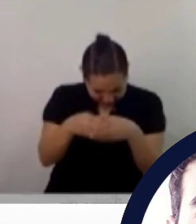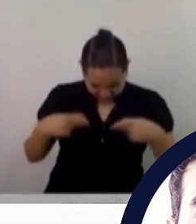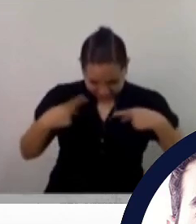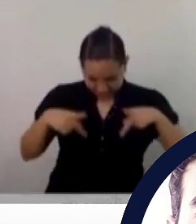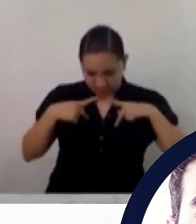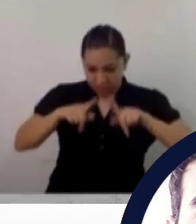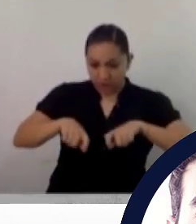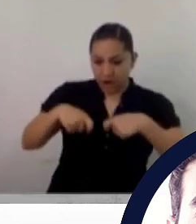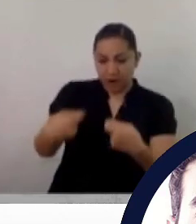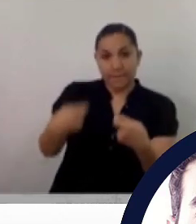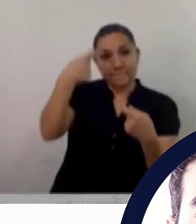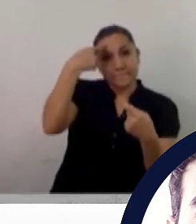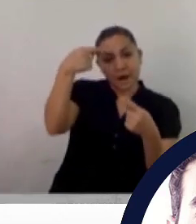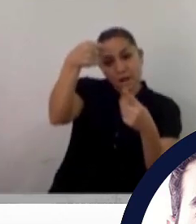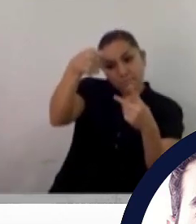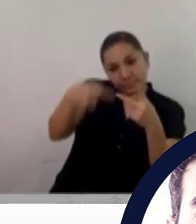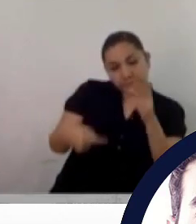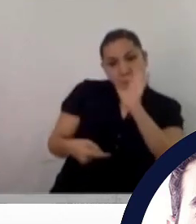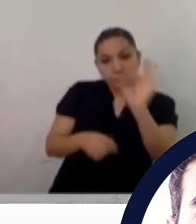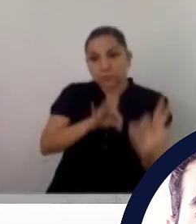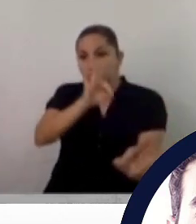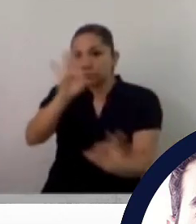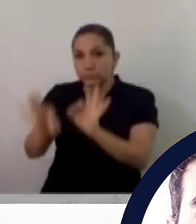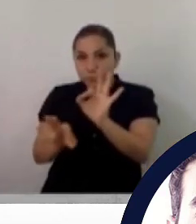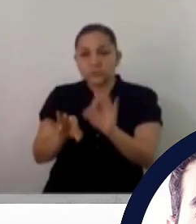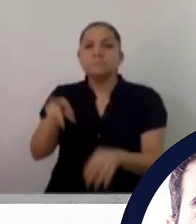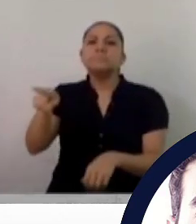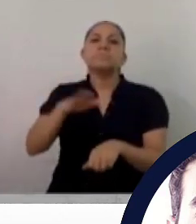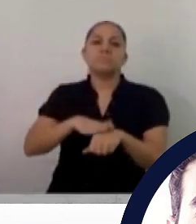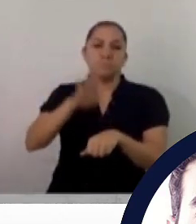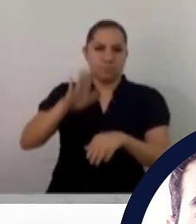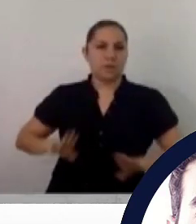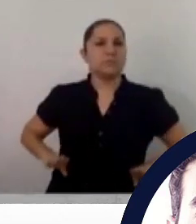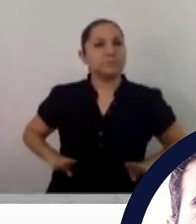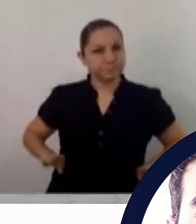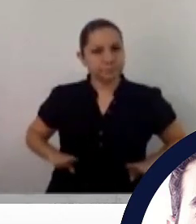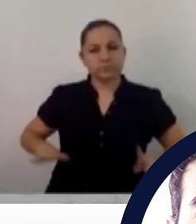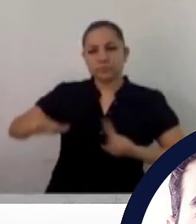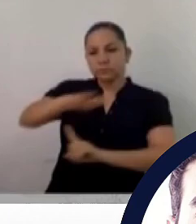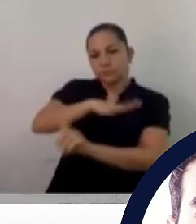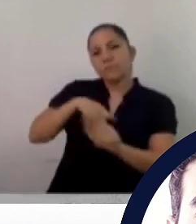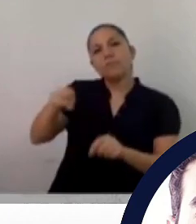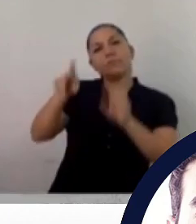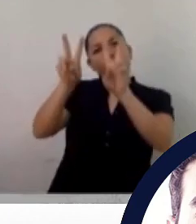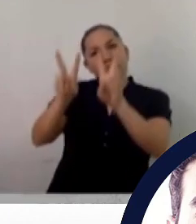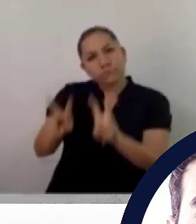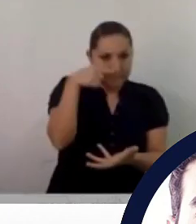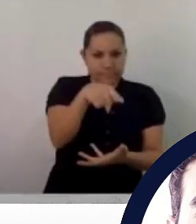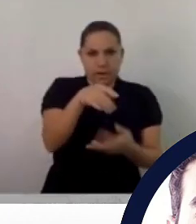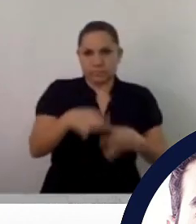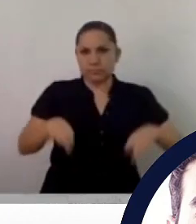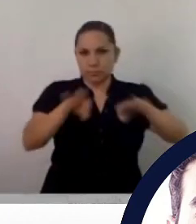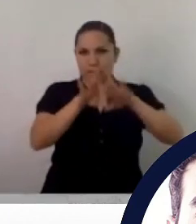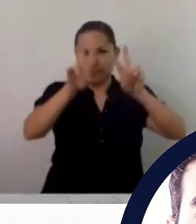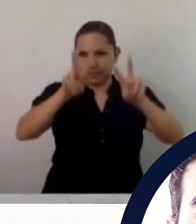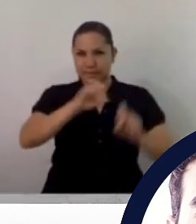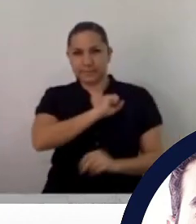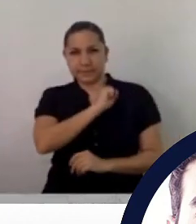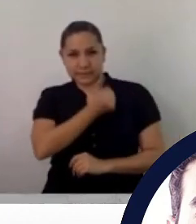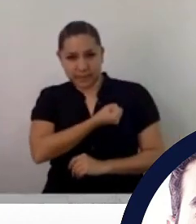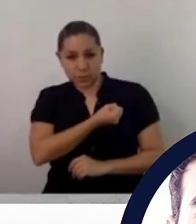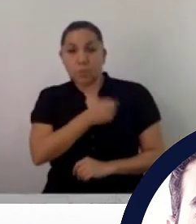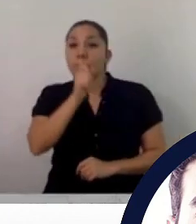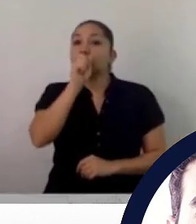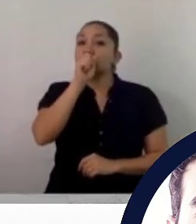Pues investigadores, muchos sí tienen. Y eso seguramente tiene que ver con el ecosistema académico y las universidades que